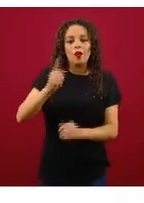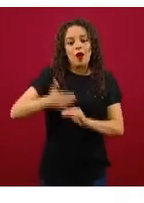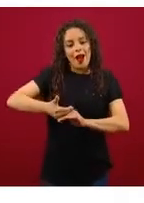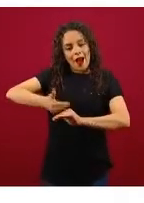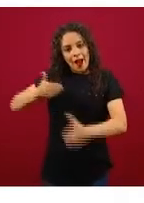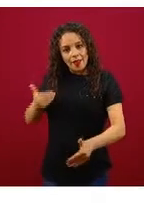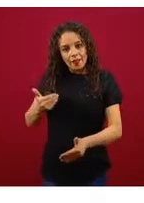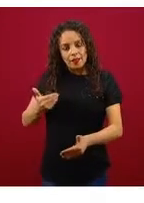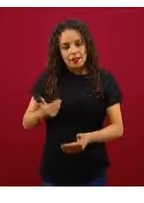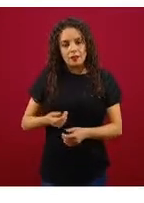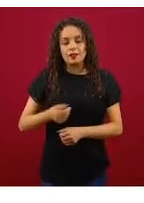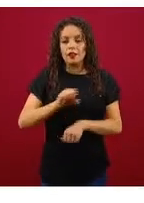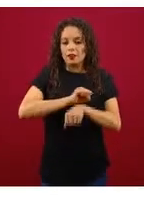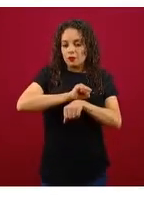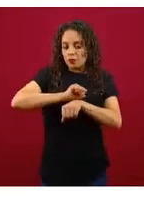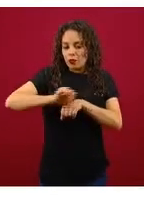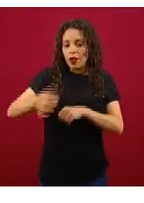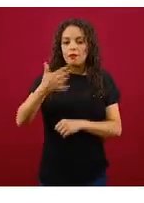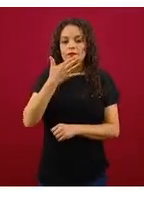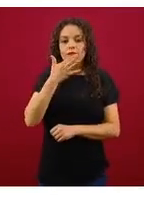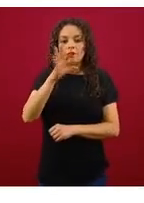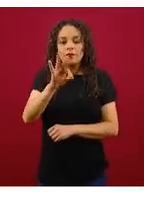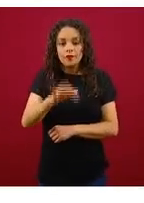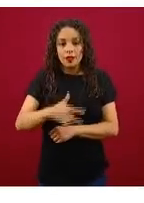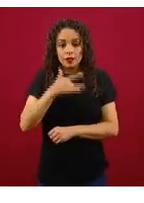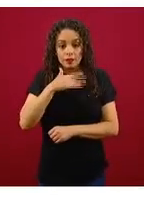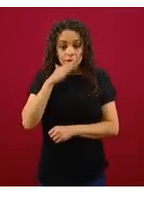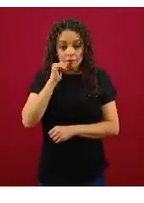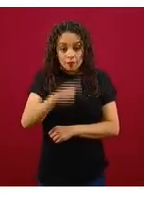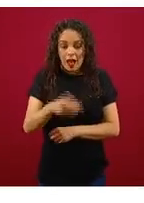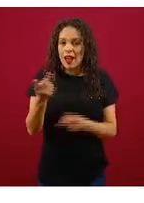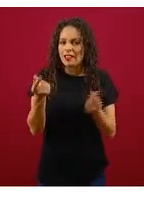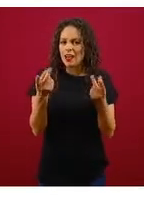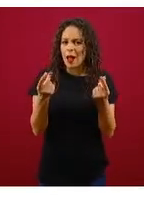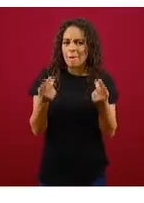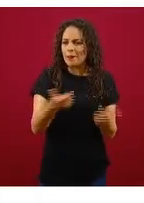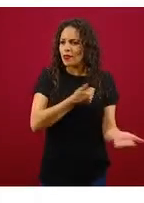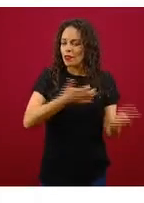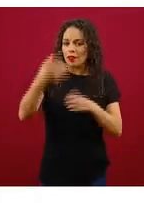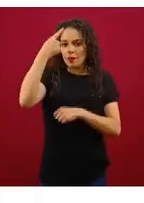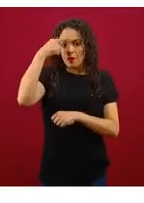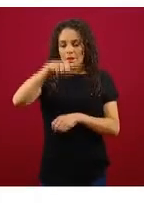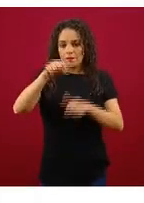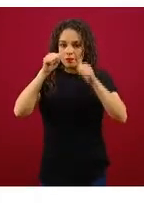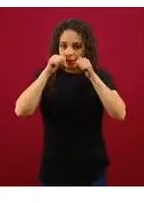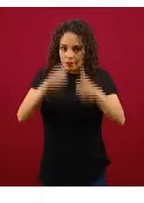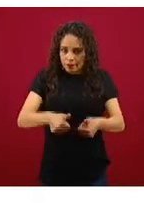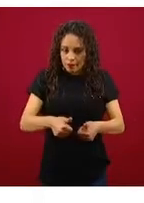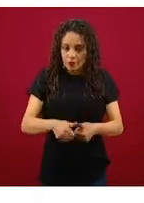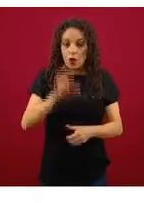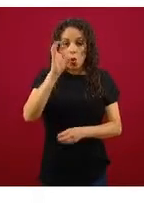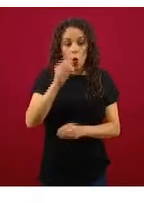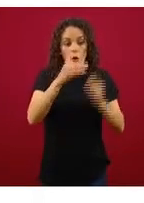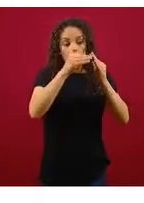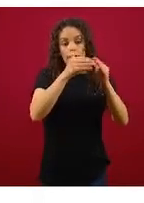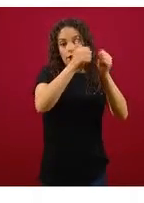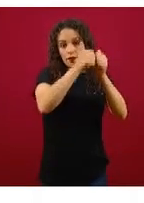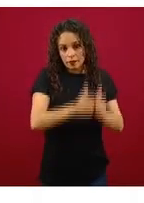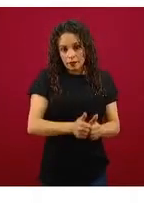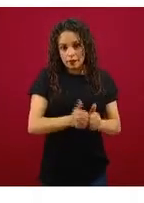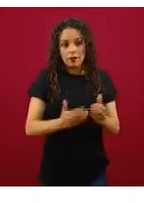casos leves, que puede hacer un seguimiento, tanto el filtrado telefónico, como el seguimiento en casa y la toma